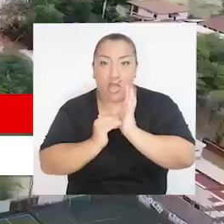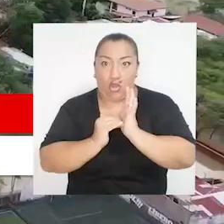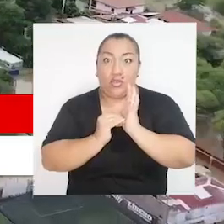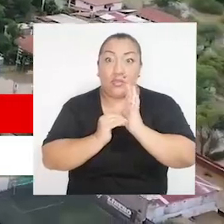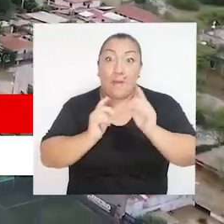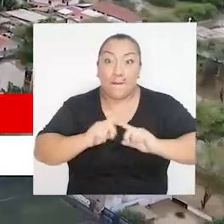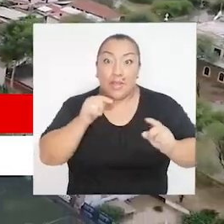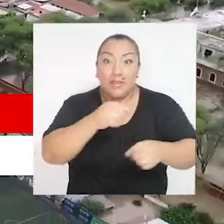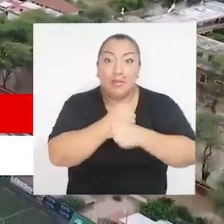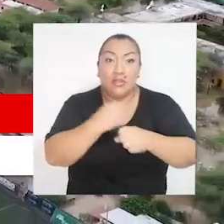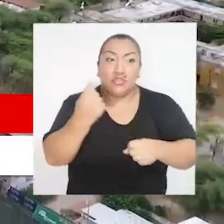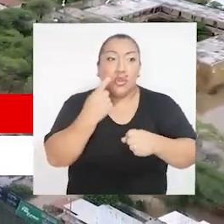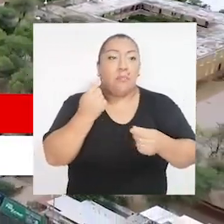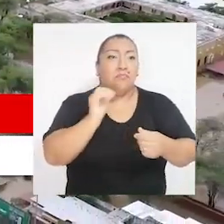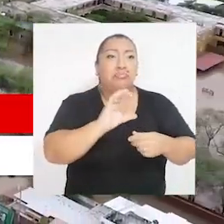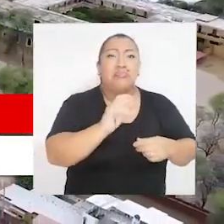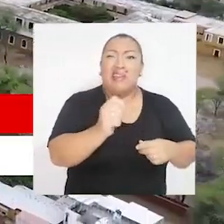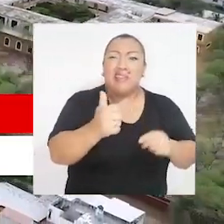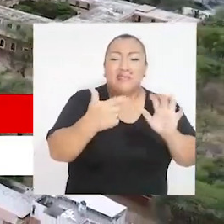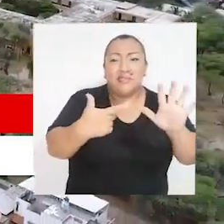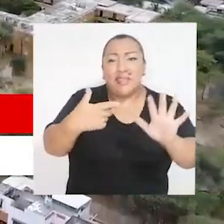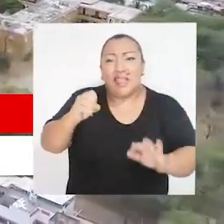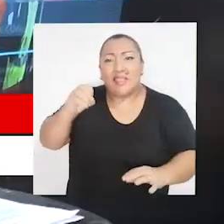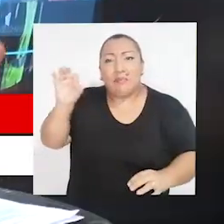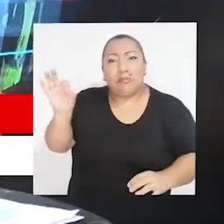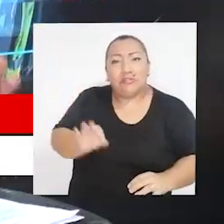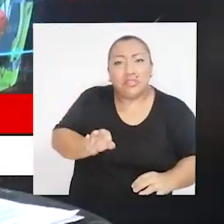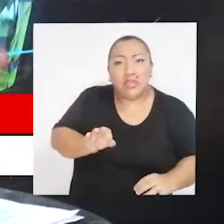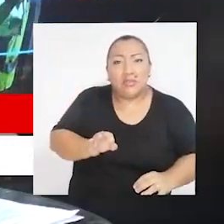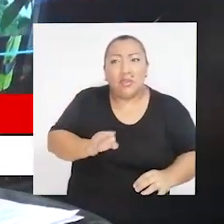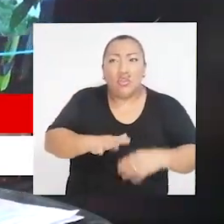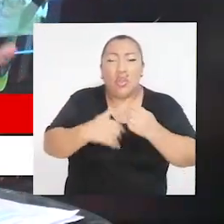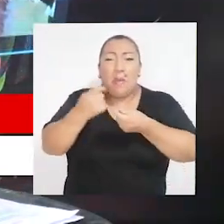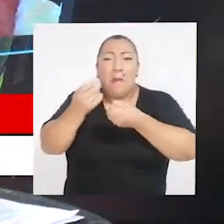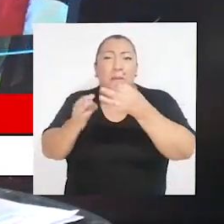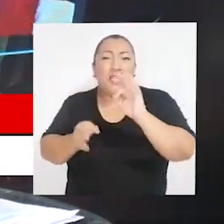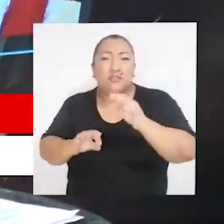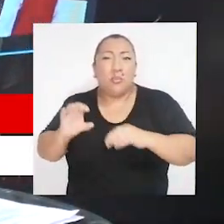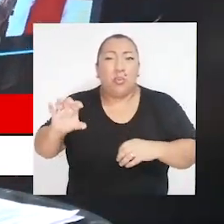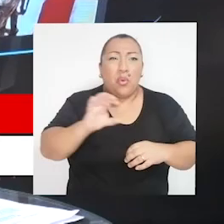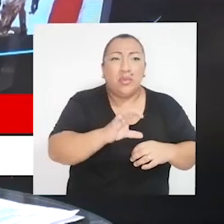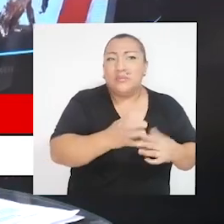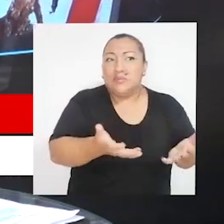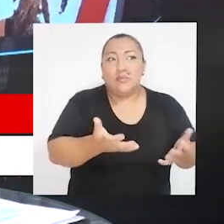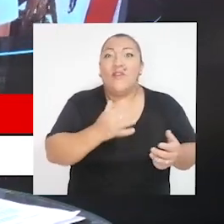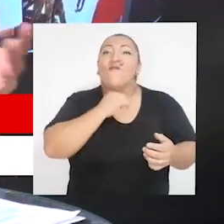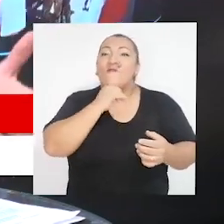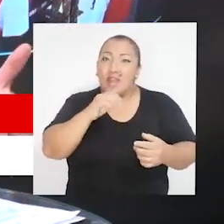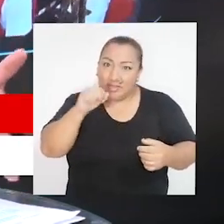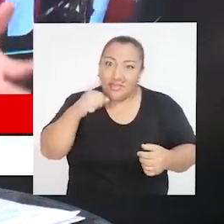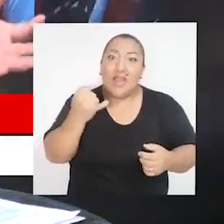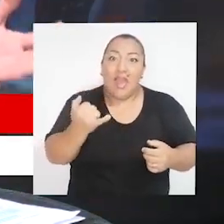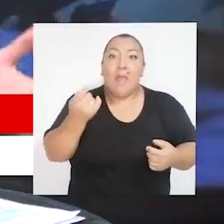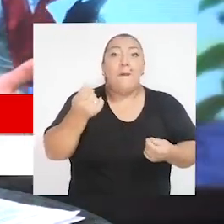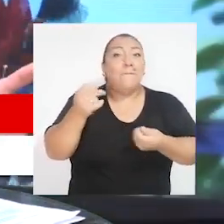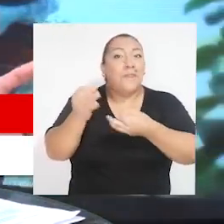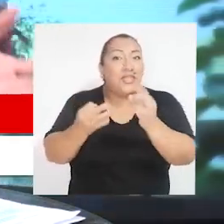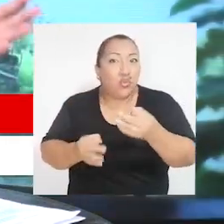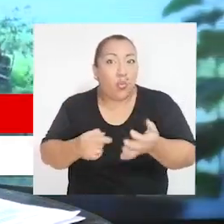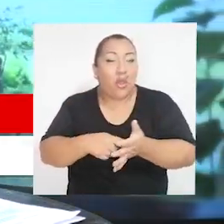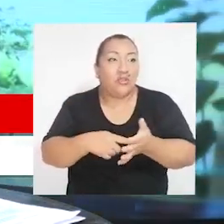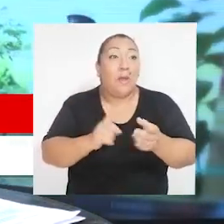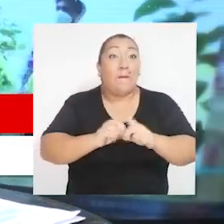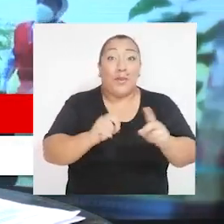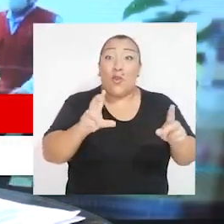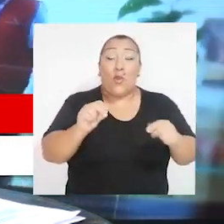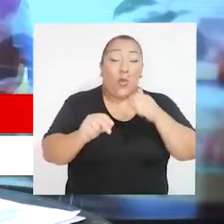millones. No obstante, la ejecución solo alcanzó el 70% de este presupuesto asignado. O sí existe presupuesto,